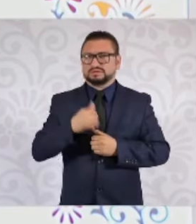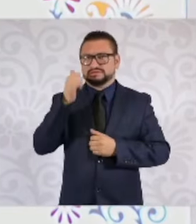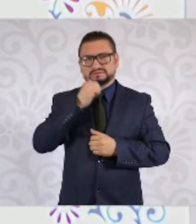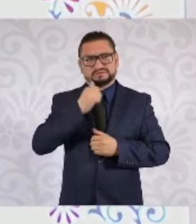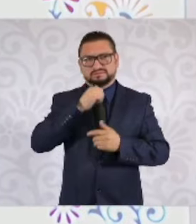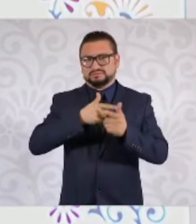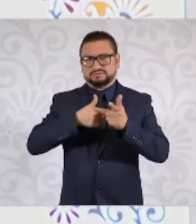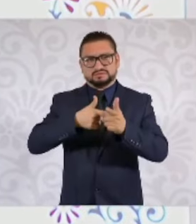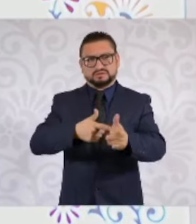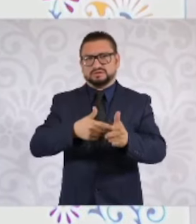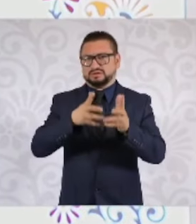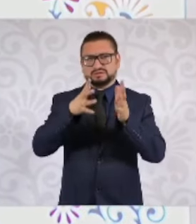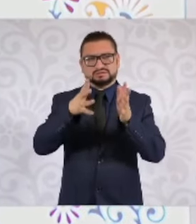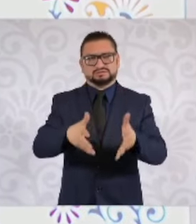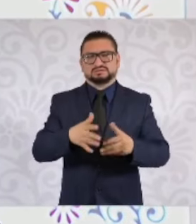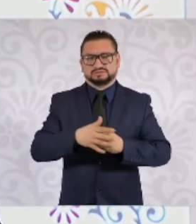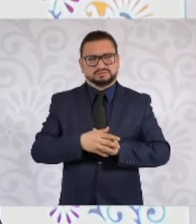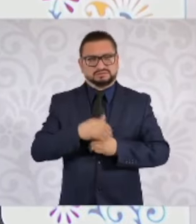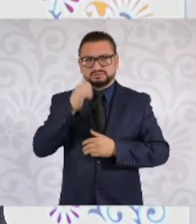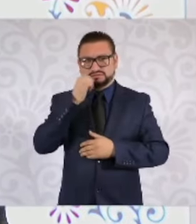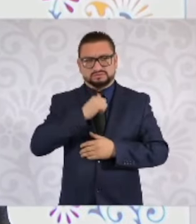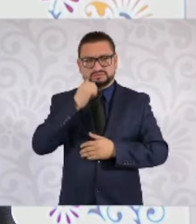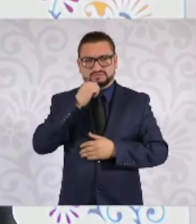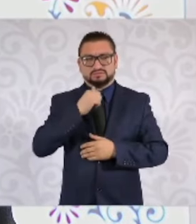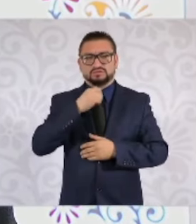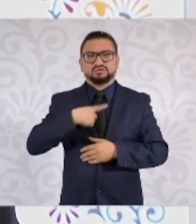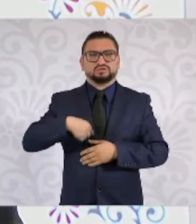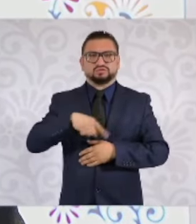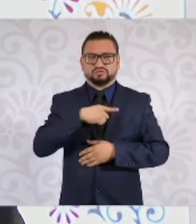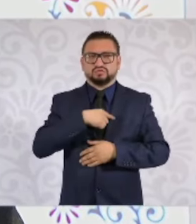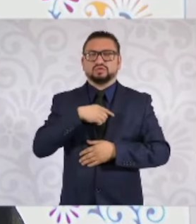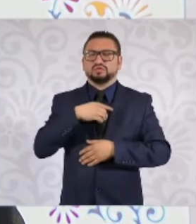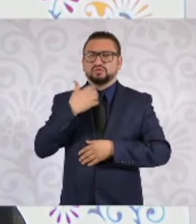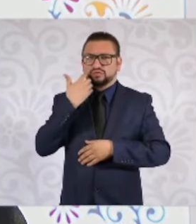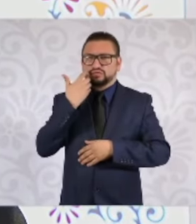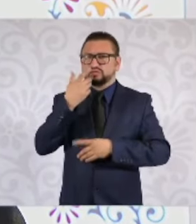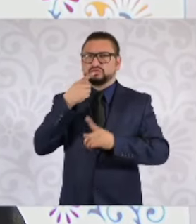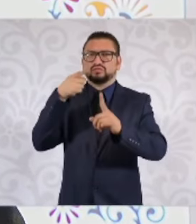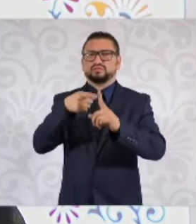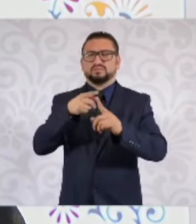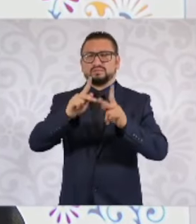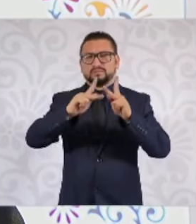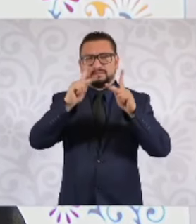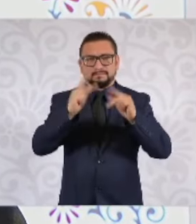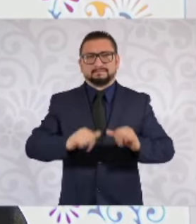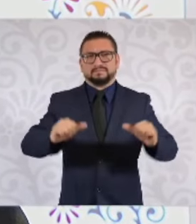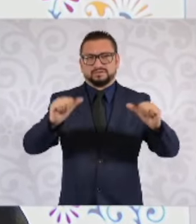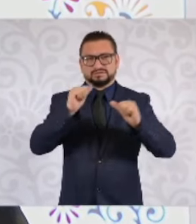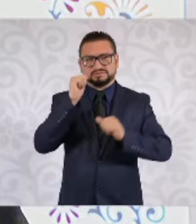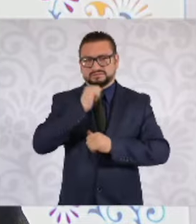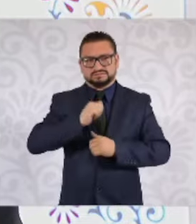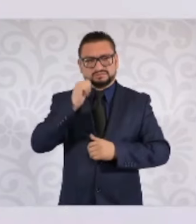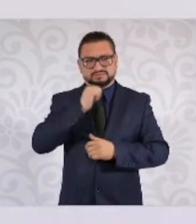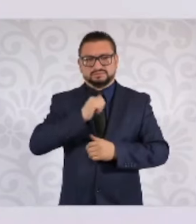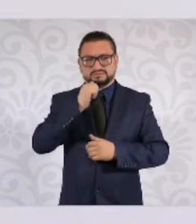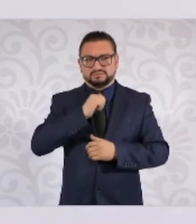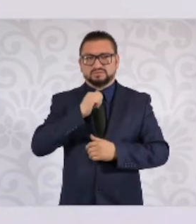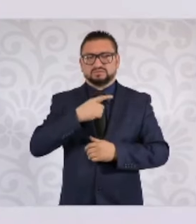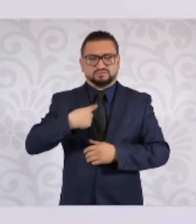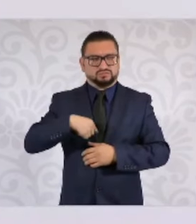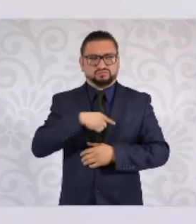así y además nuestra manifestación en favor de la paz, siempre la no intervención y la